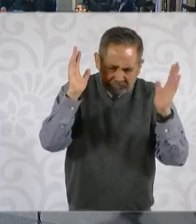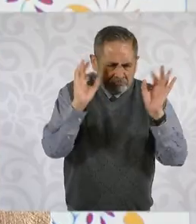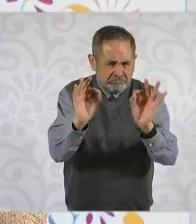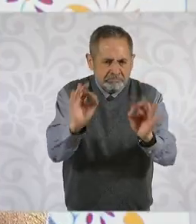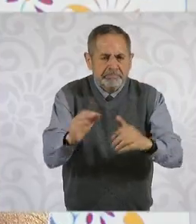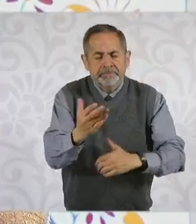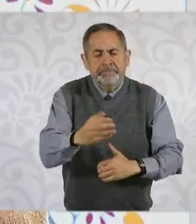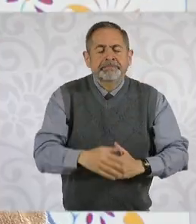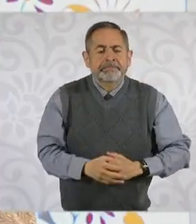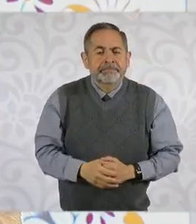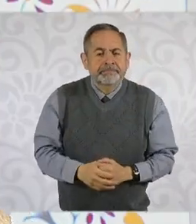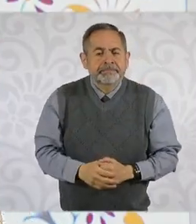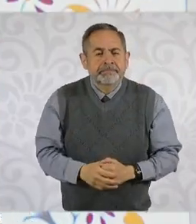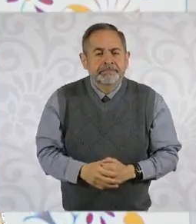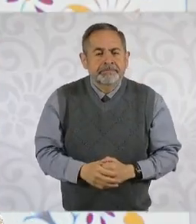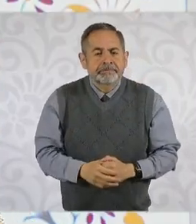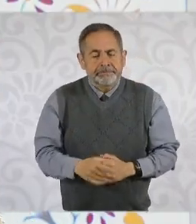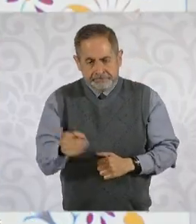A ver, aquí adelante.